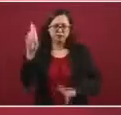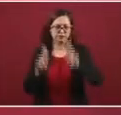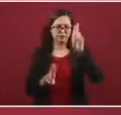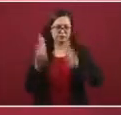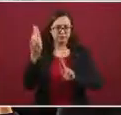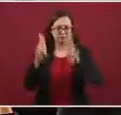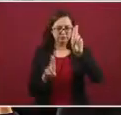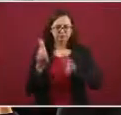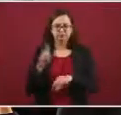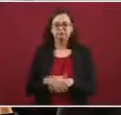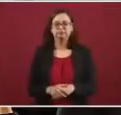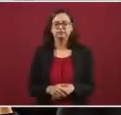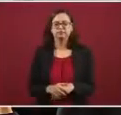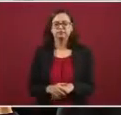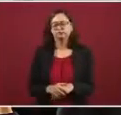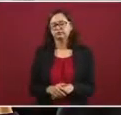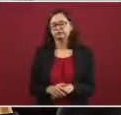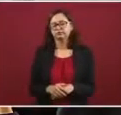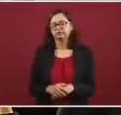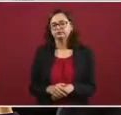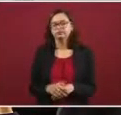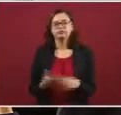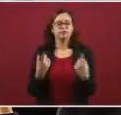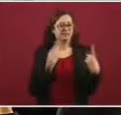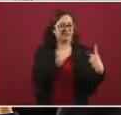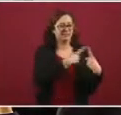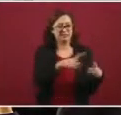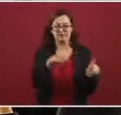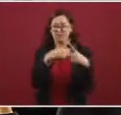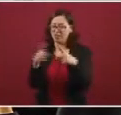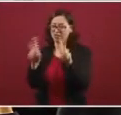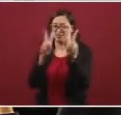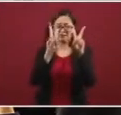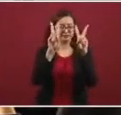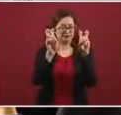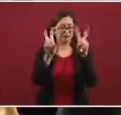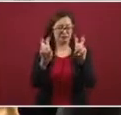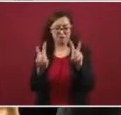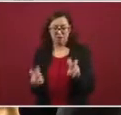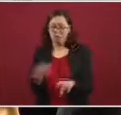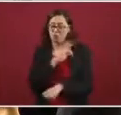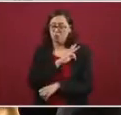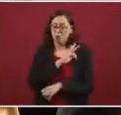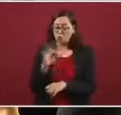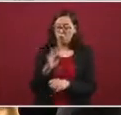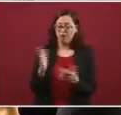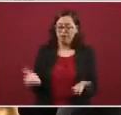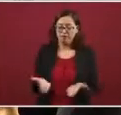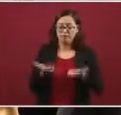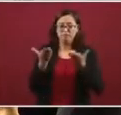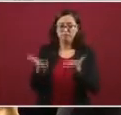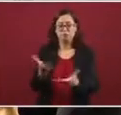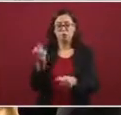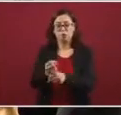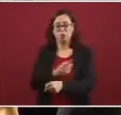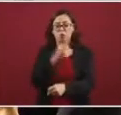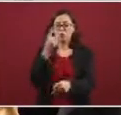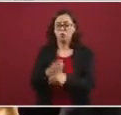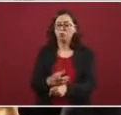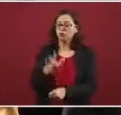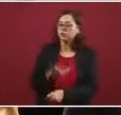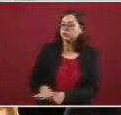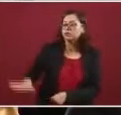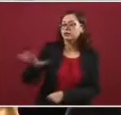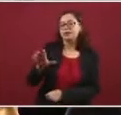cuya oferta educativa será multidisciplinaria y ofrecerá oportunidad de estudio profesional a los más de 65